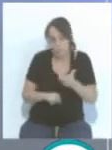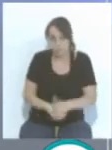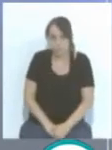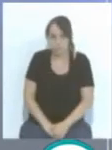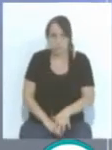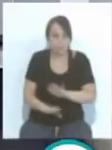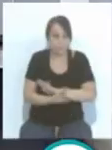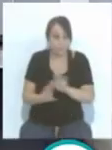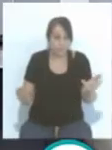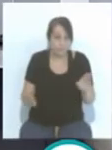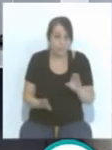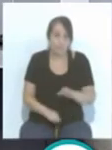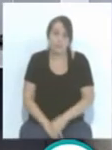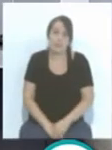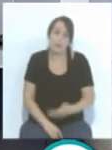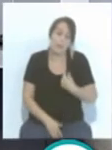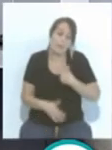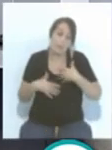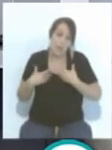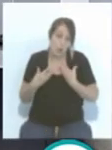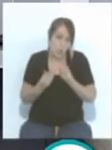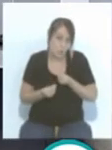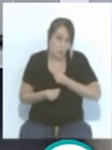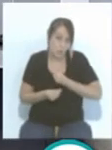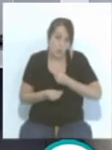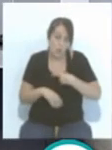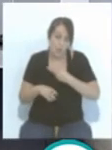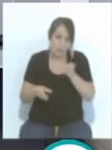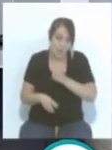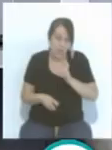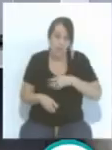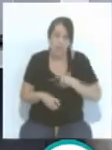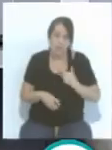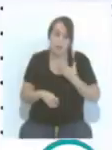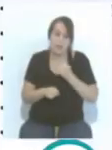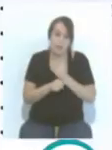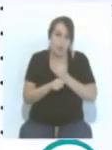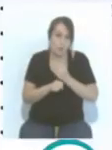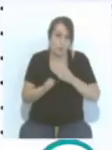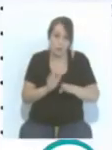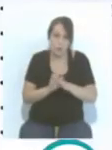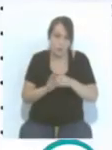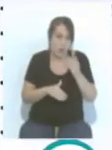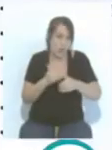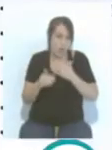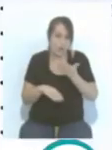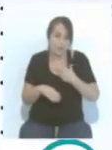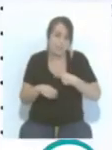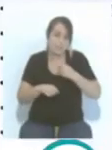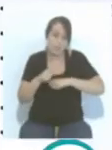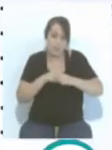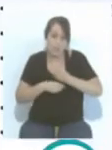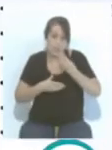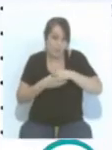Pues nada, papi, me alegro mucho de tenerte, a seguir trabajando en pos de que los peñistas se